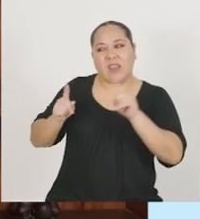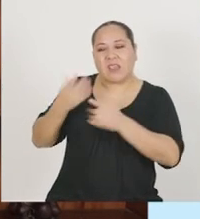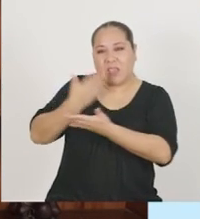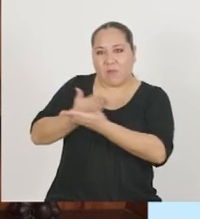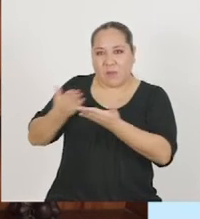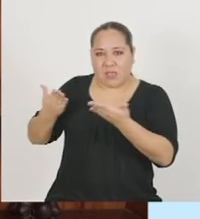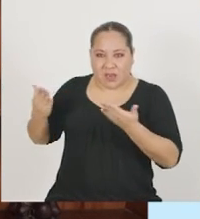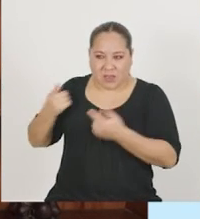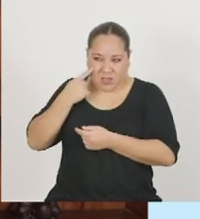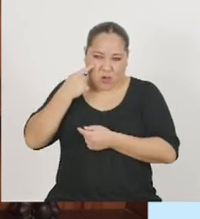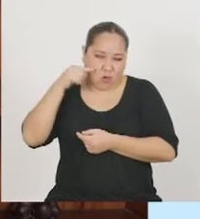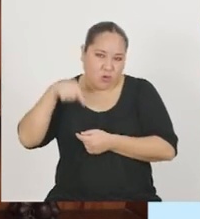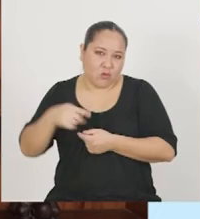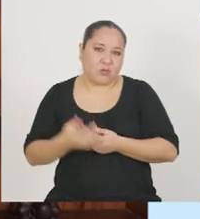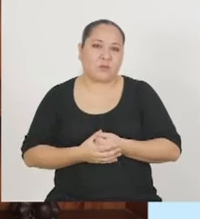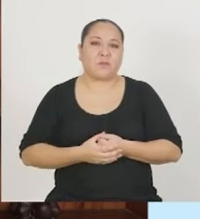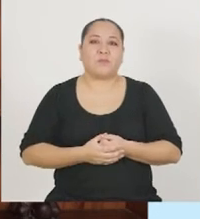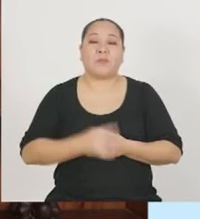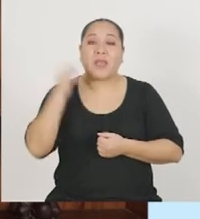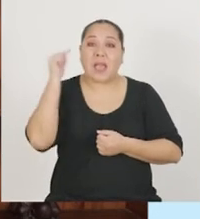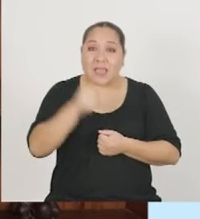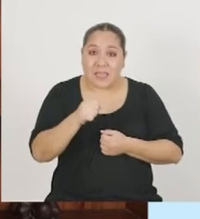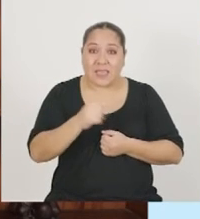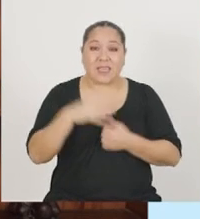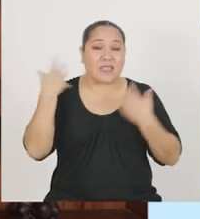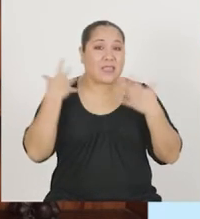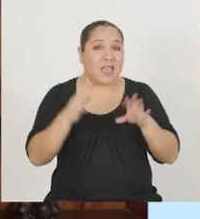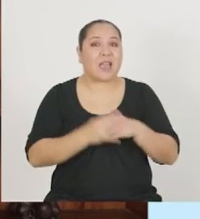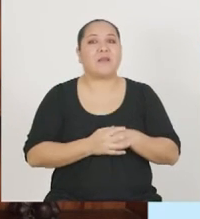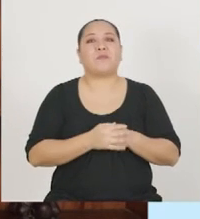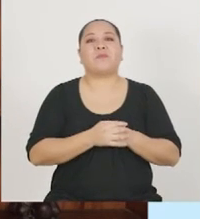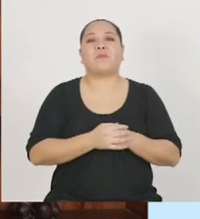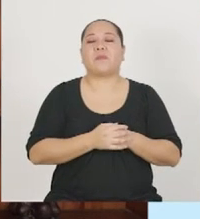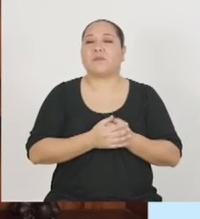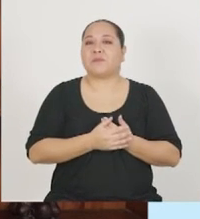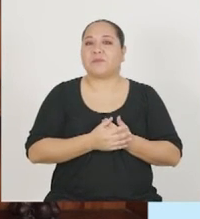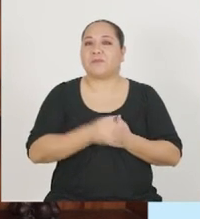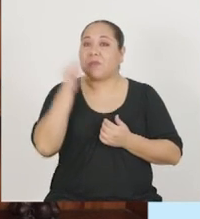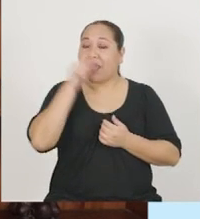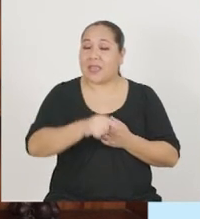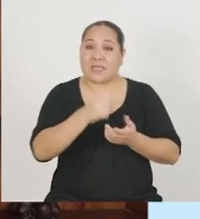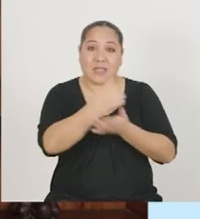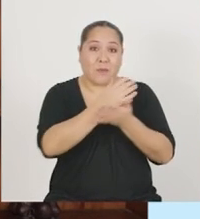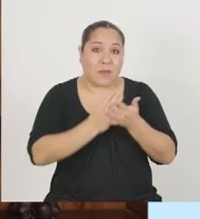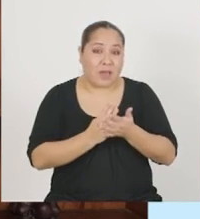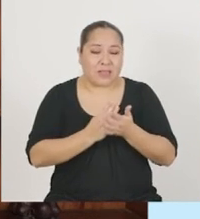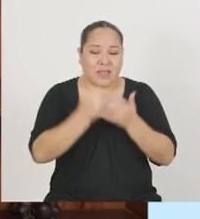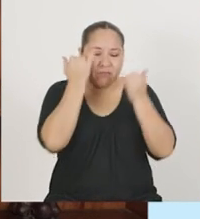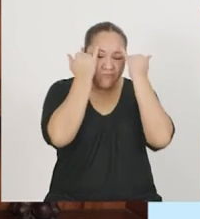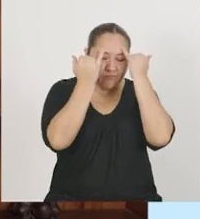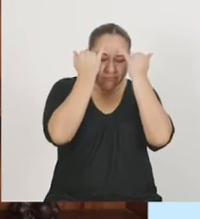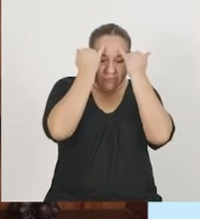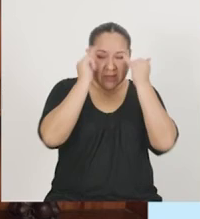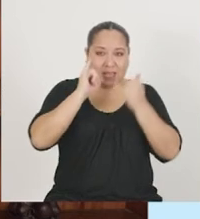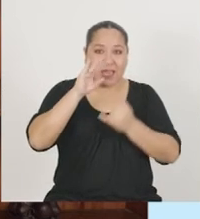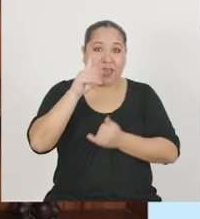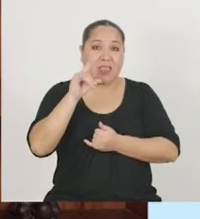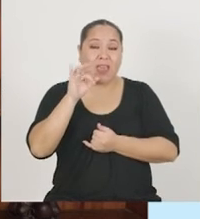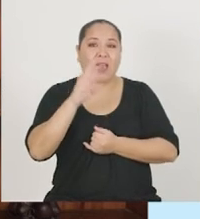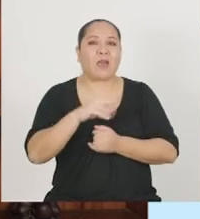al universo de productos conocidos. A partir de ahí, tenemos que, en esta fase IDEAR,